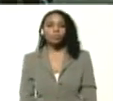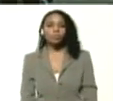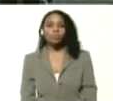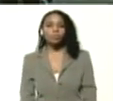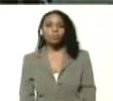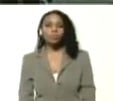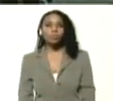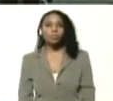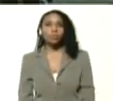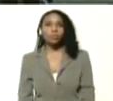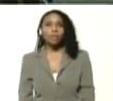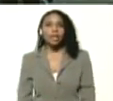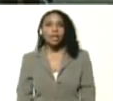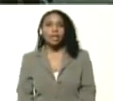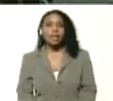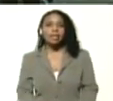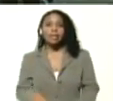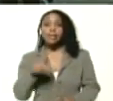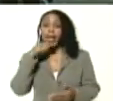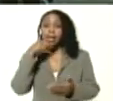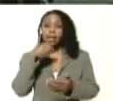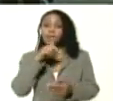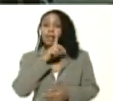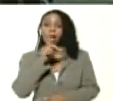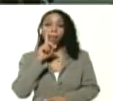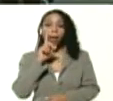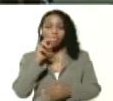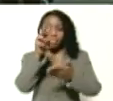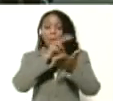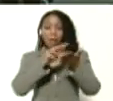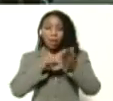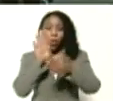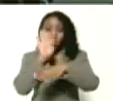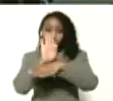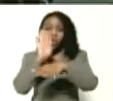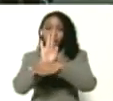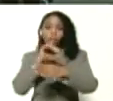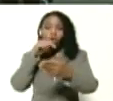se llama, déjenme leerlo con cuidado,